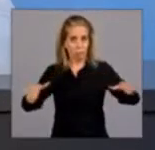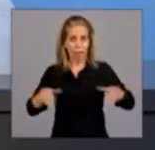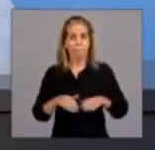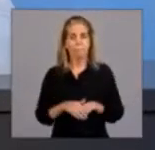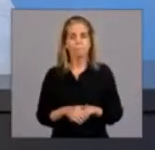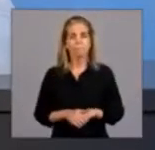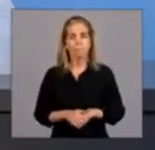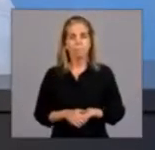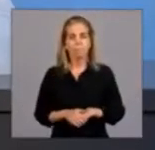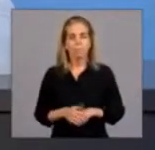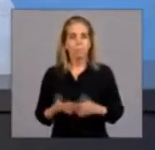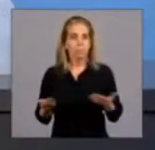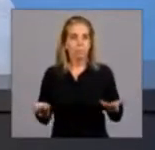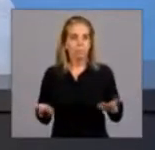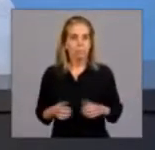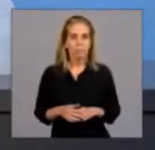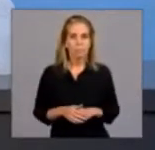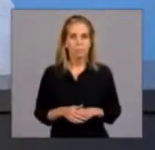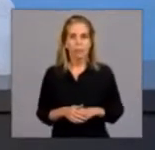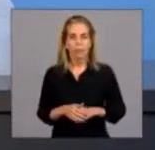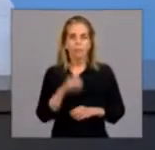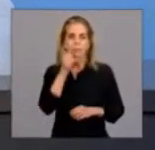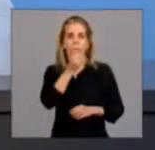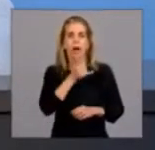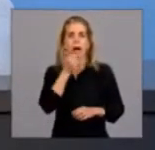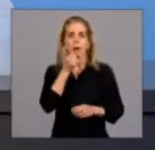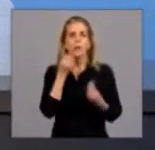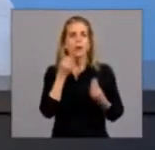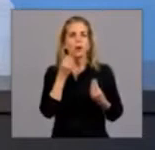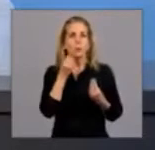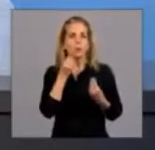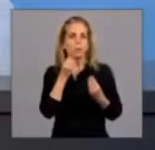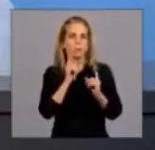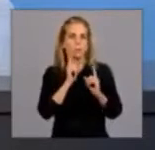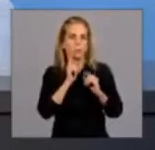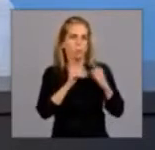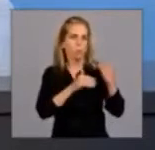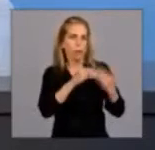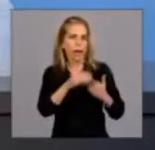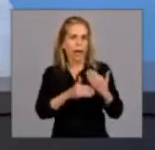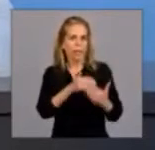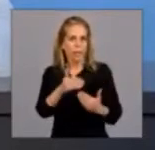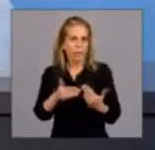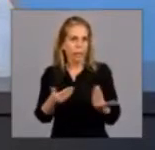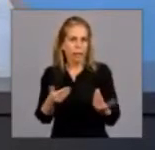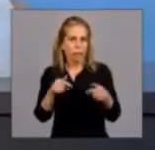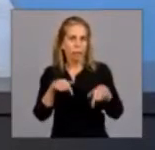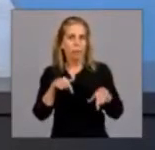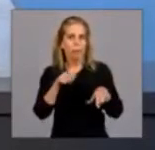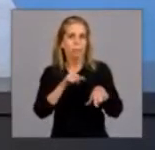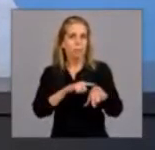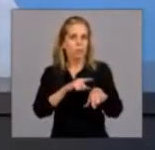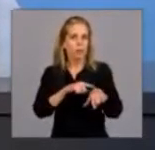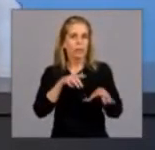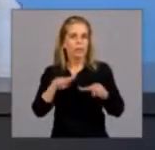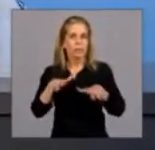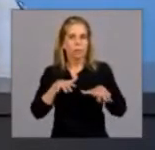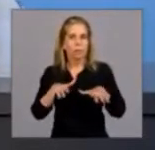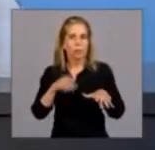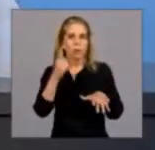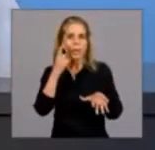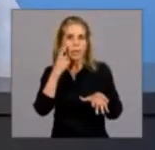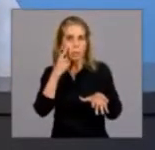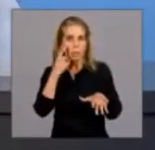Bueno, vamos a contarles cómo vamos a seguir con este momento que estamos viviendo.